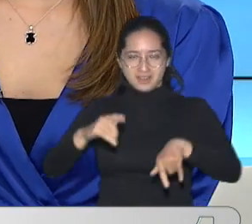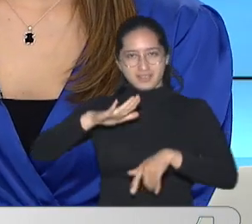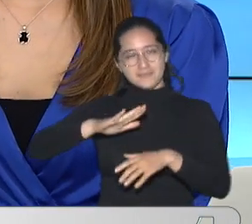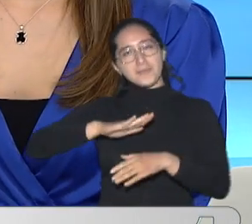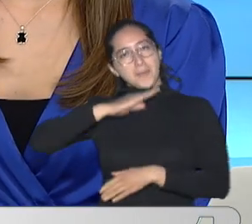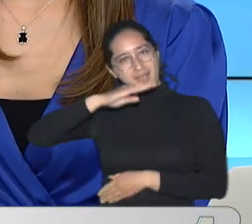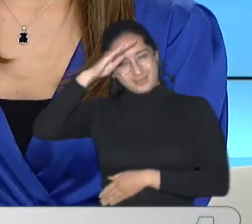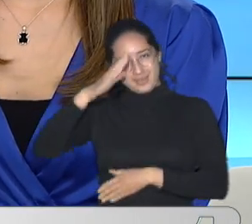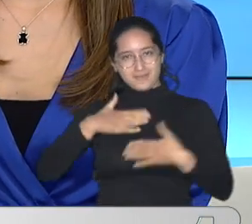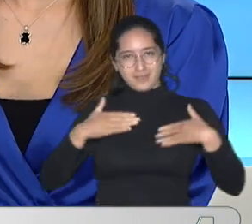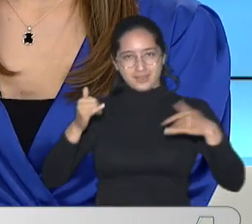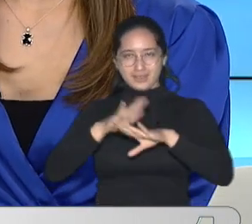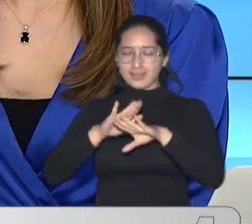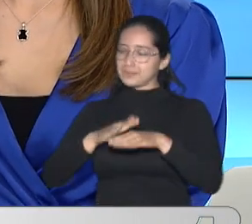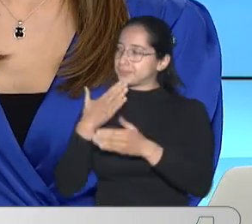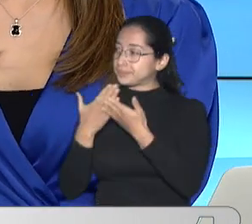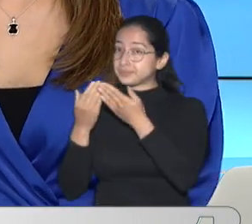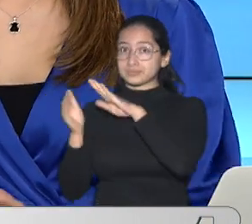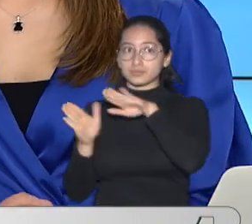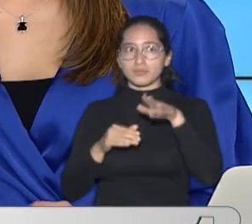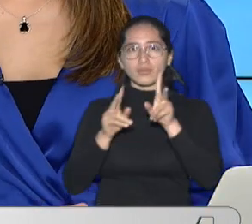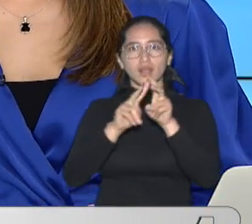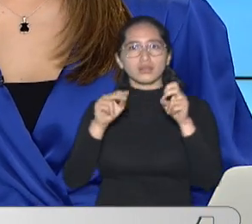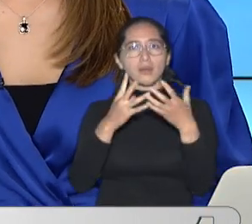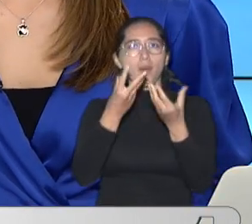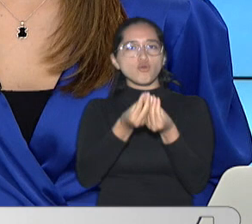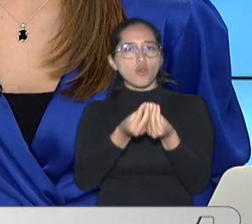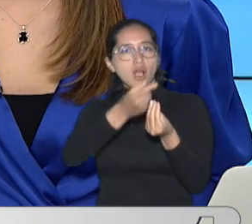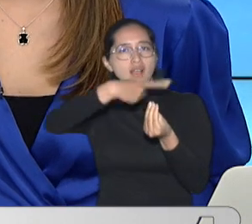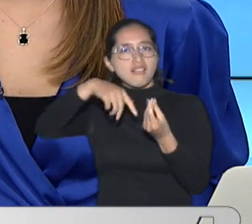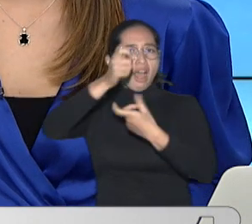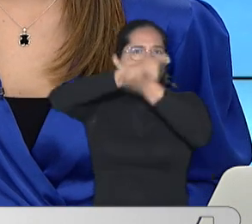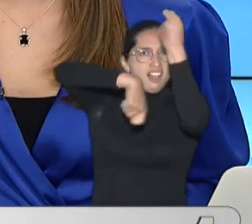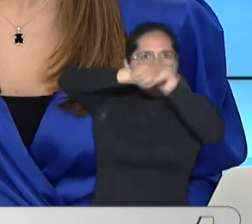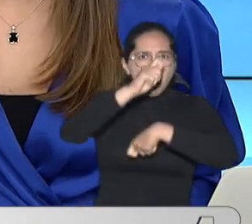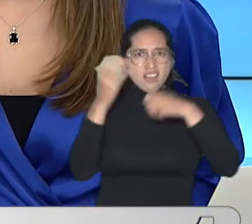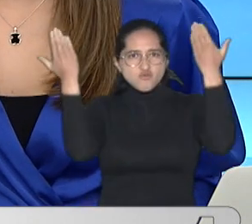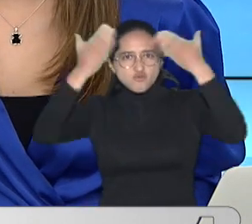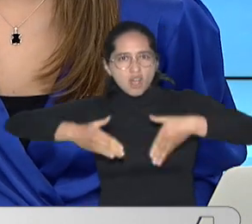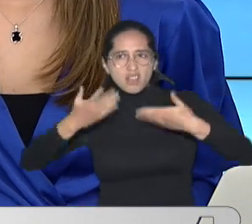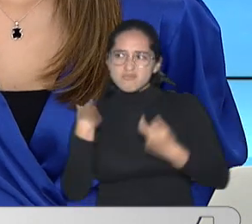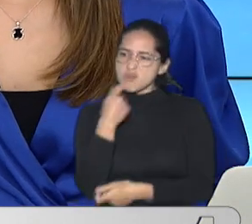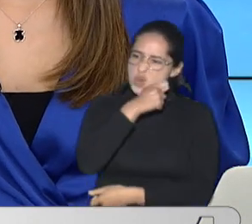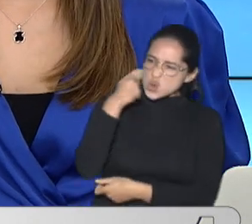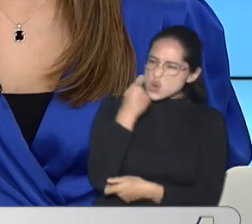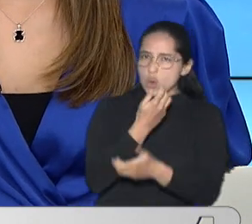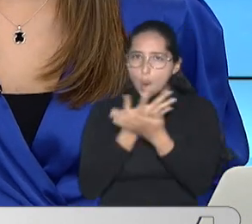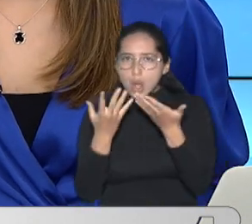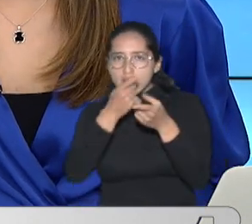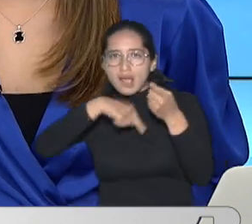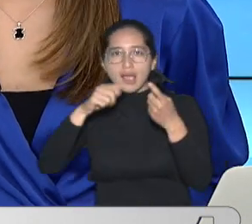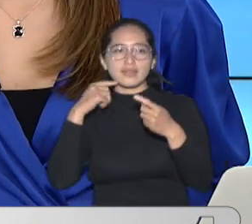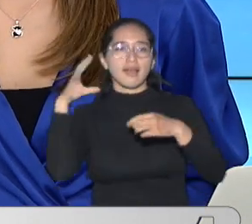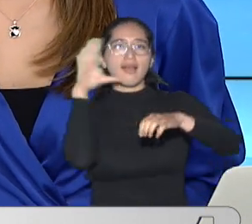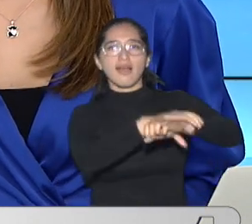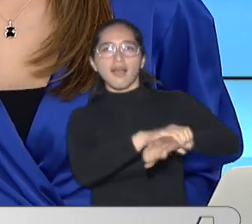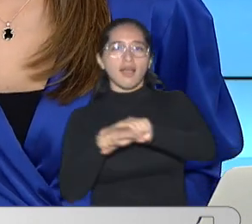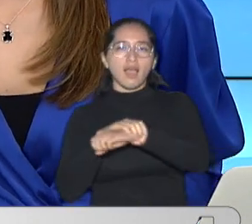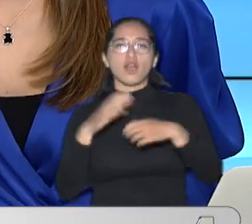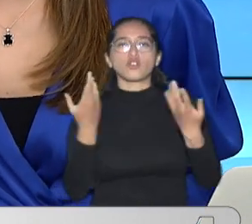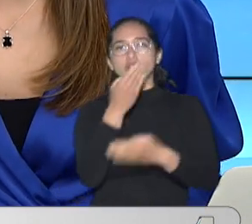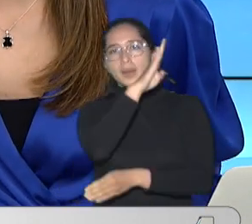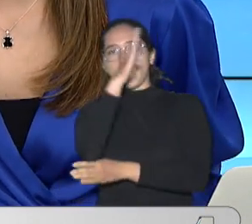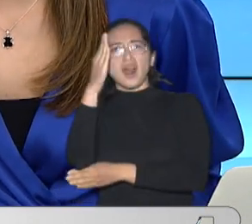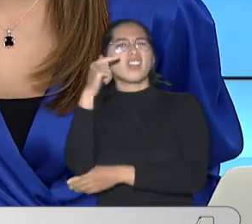dedicada Al tráfico De estupefacientes Fue desmantelada Por las autoridades De policía En Barranquilla Según las autoridades Utilizaban